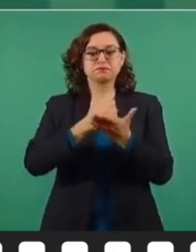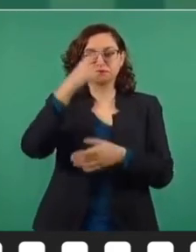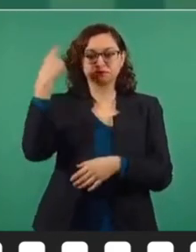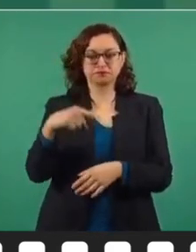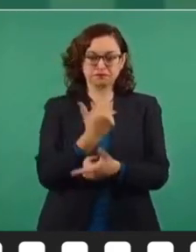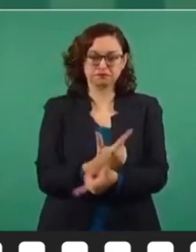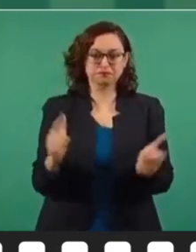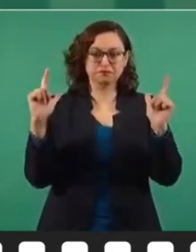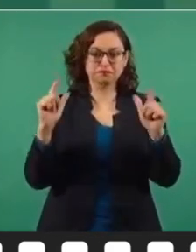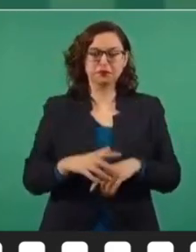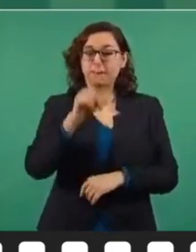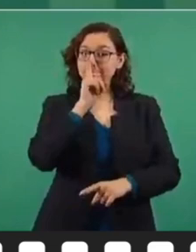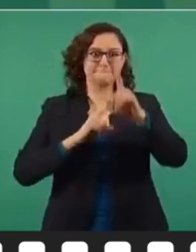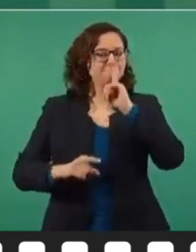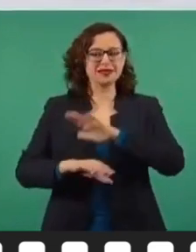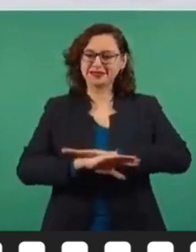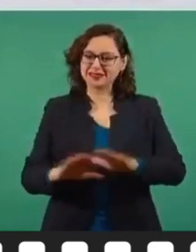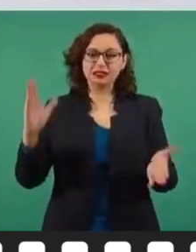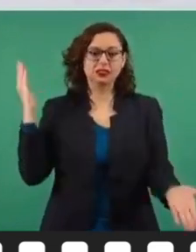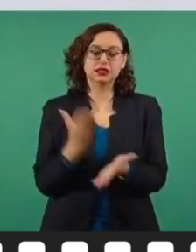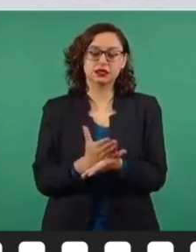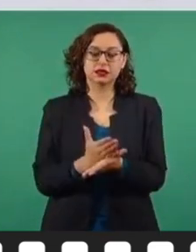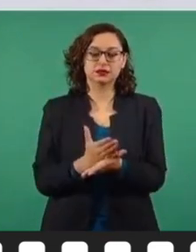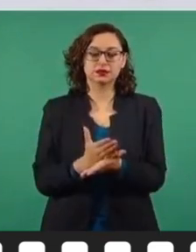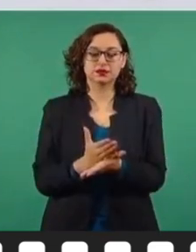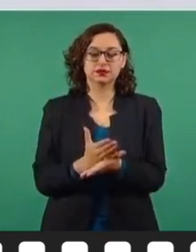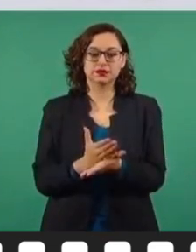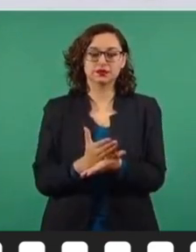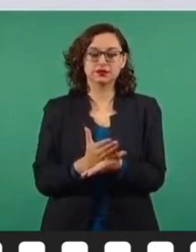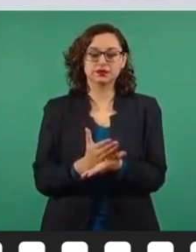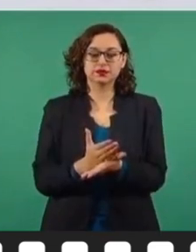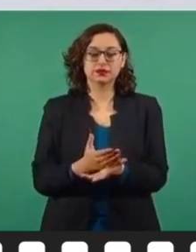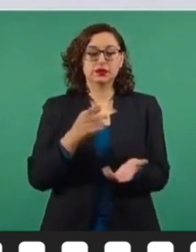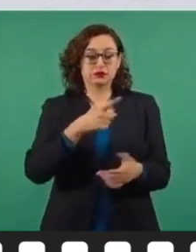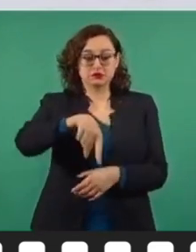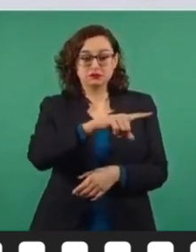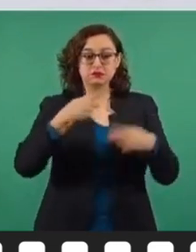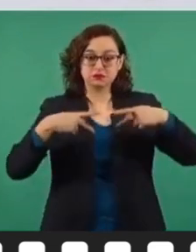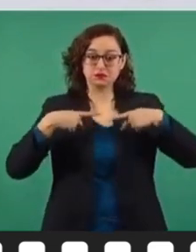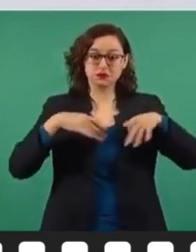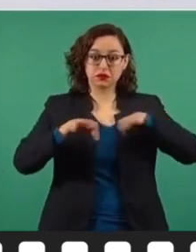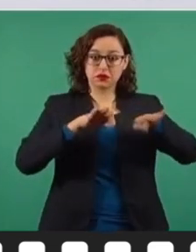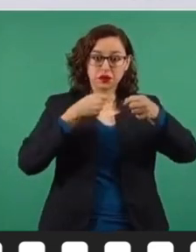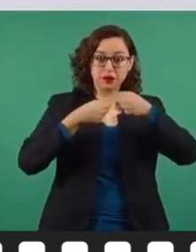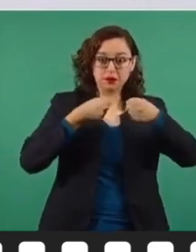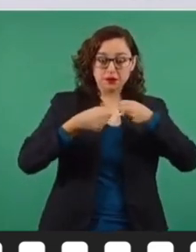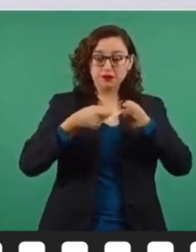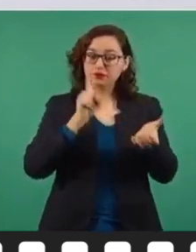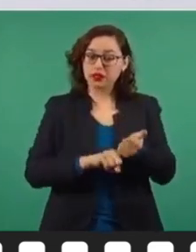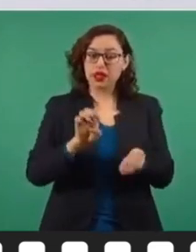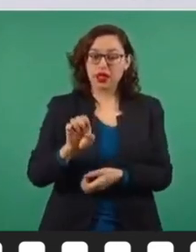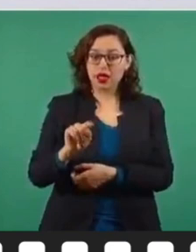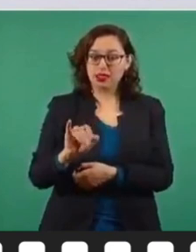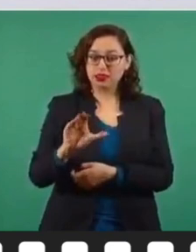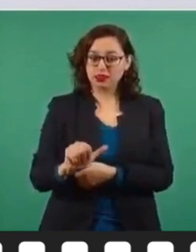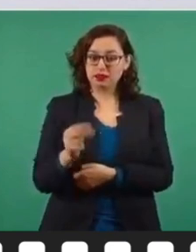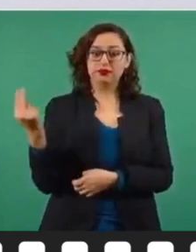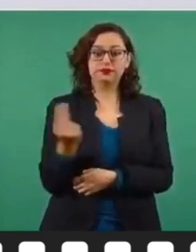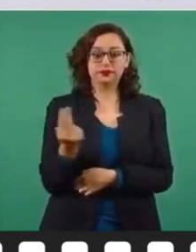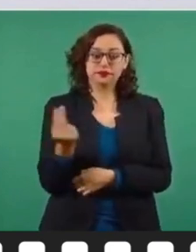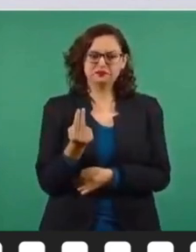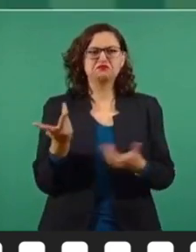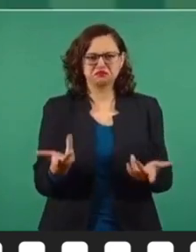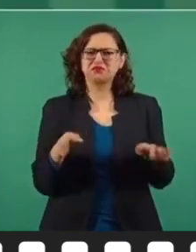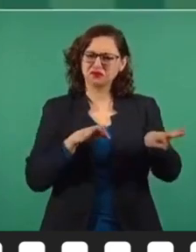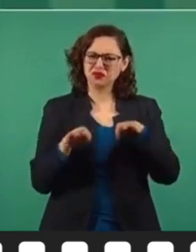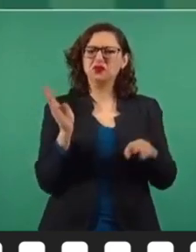La verdad, nada de mentira, que haya en el periodismo ética, que el periodismo, que el noble